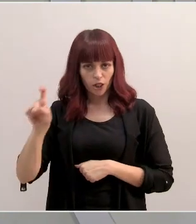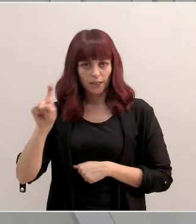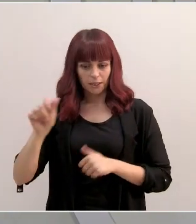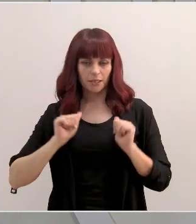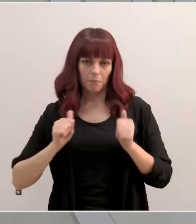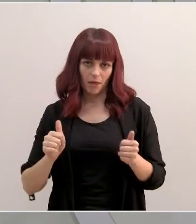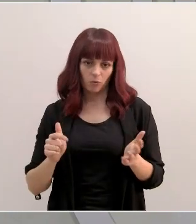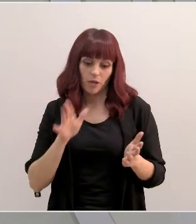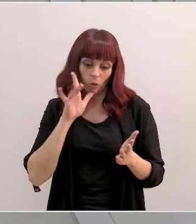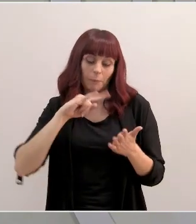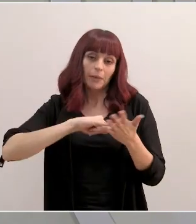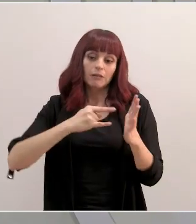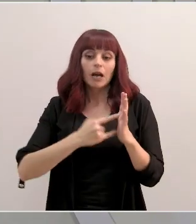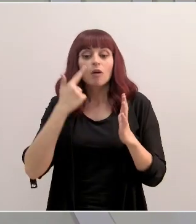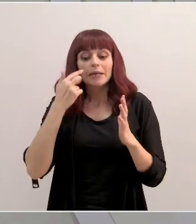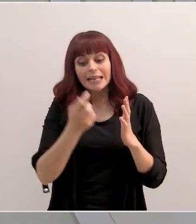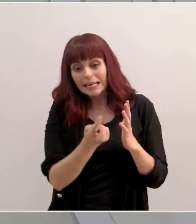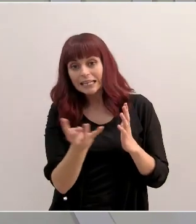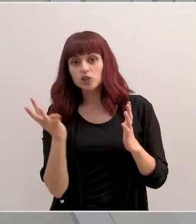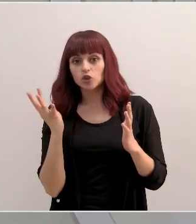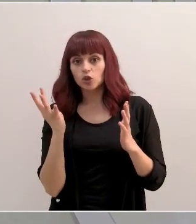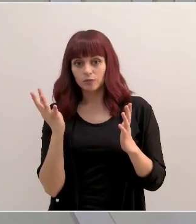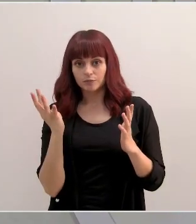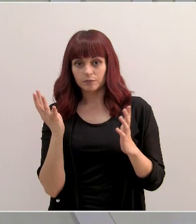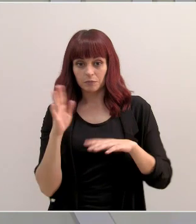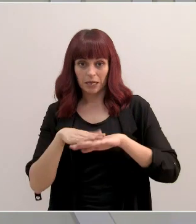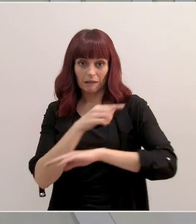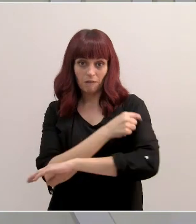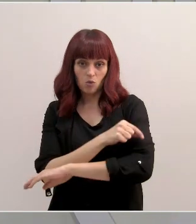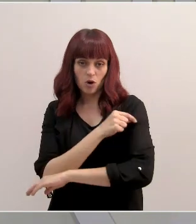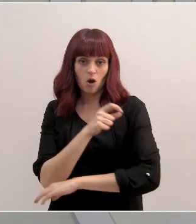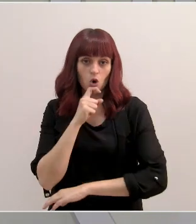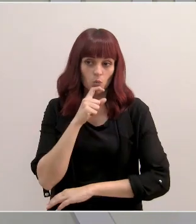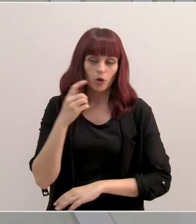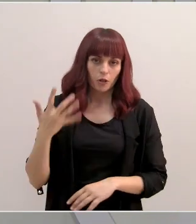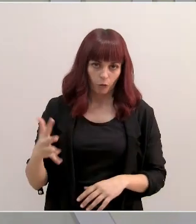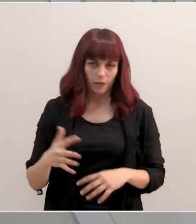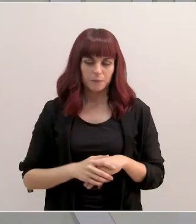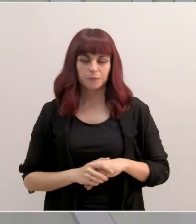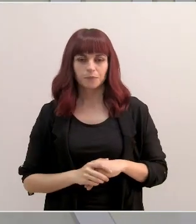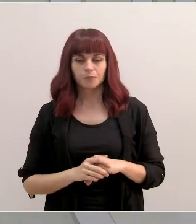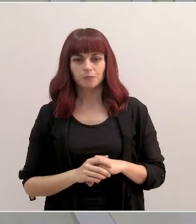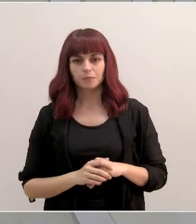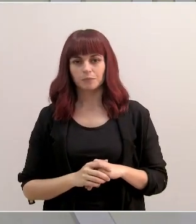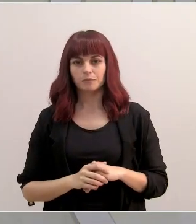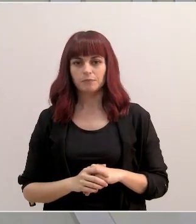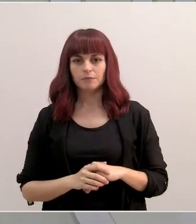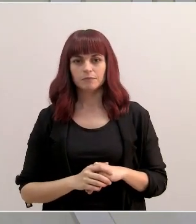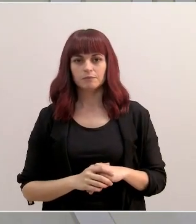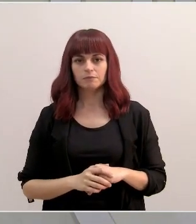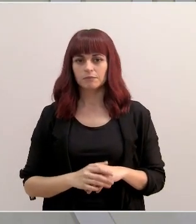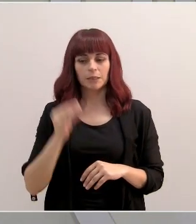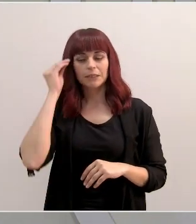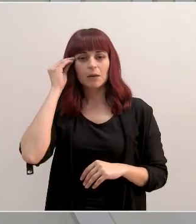se está planificando, pues, el resto de aplicación de la vacuna. Fundamentalmente, pues, se recurrirá a vacunaciones